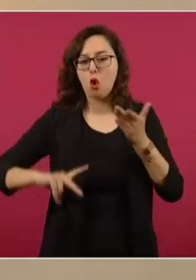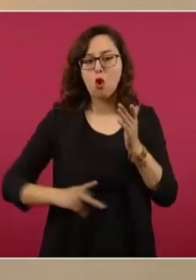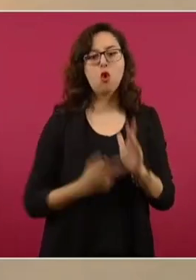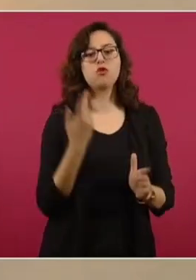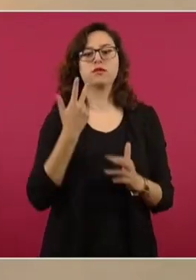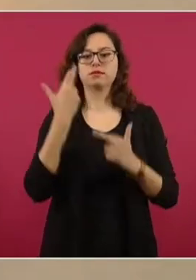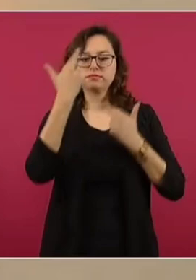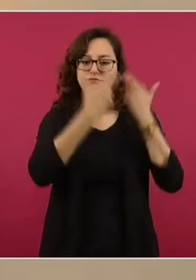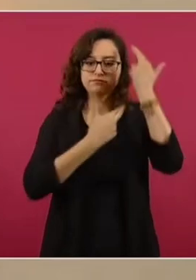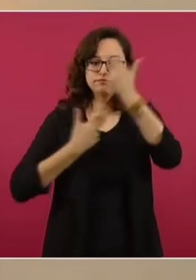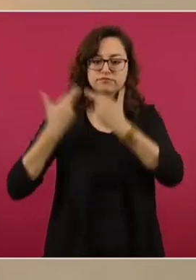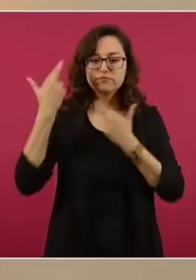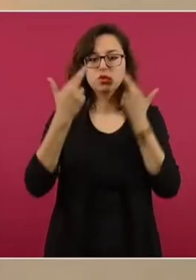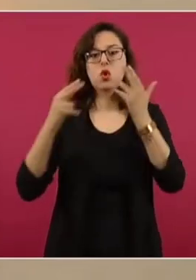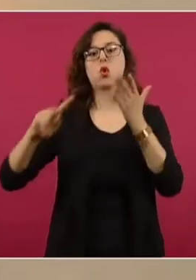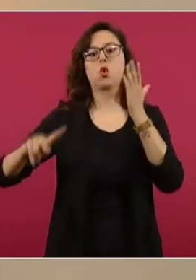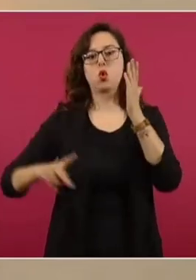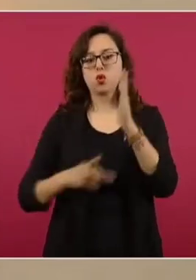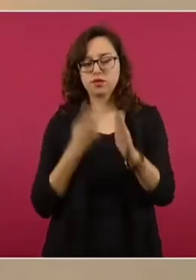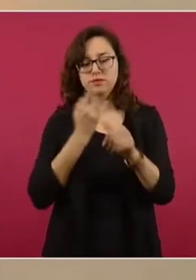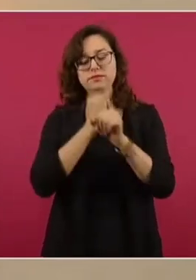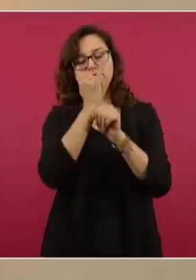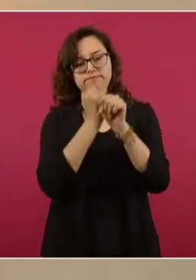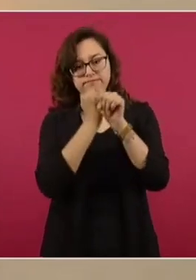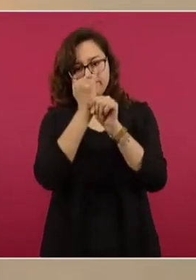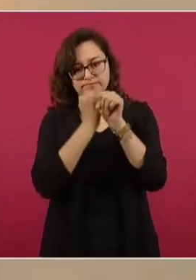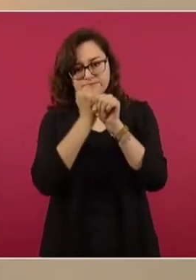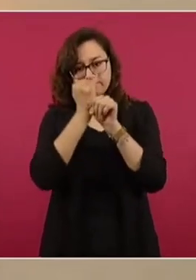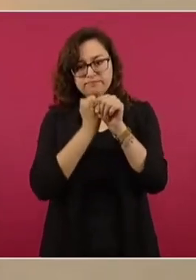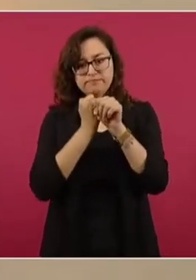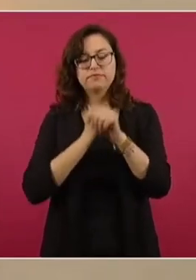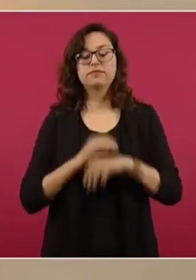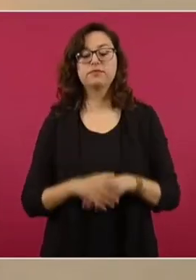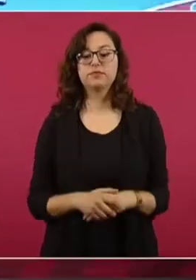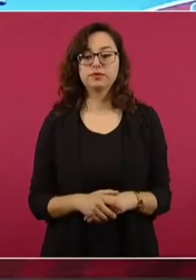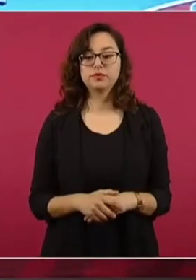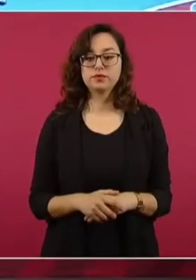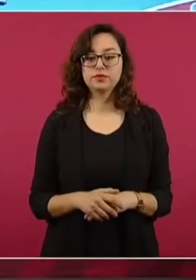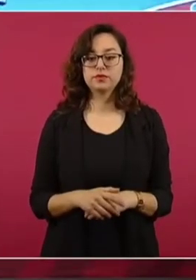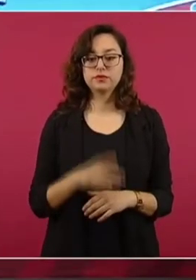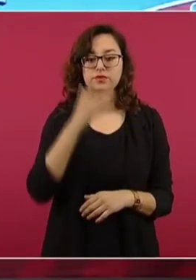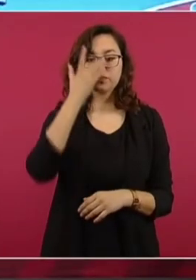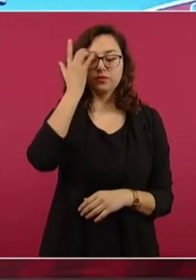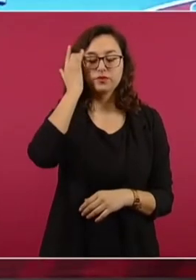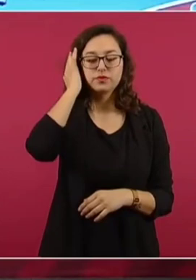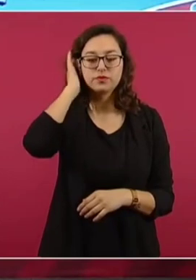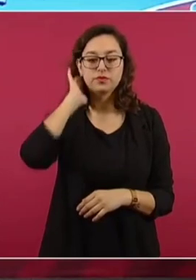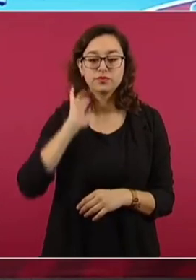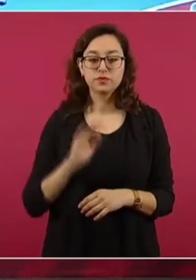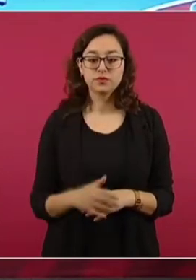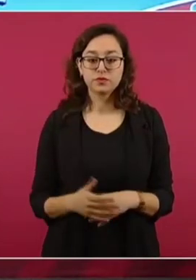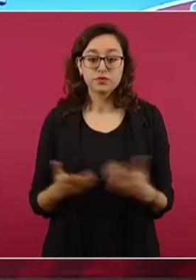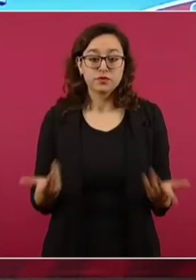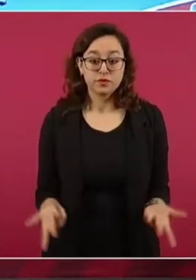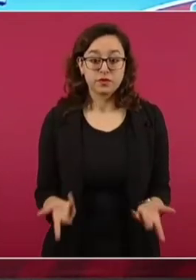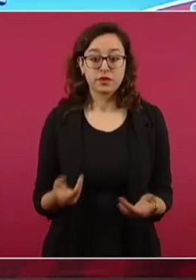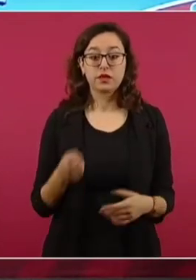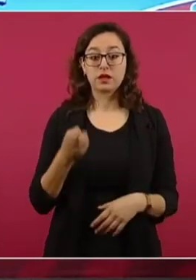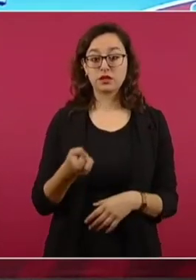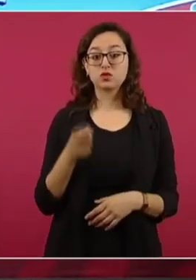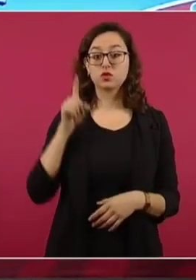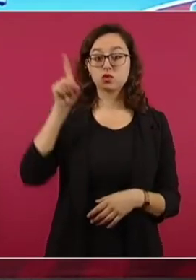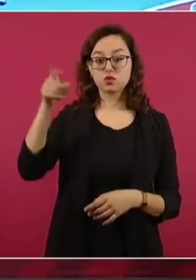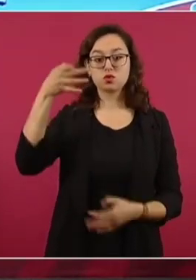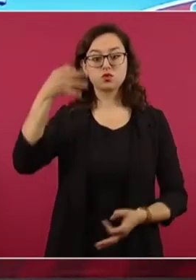y los peritajes forenses que fueran necesarios. En tal virtud, la Fiscalía General de Justicia del Estado de Nuevo